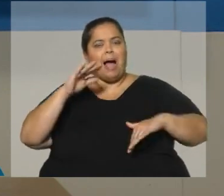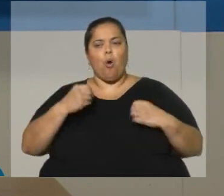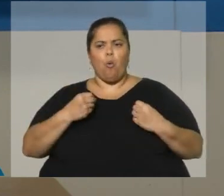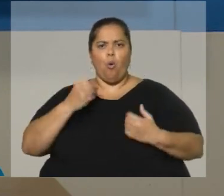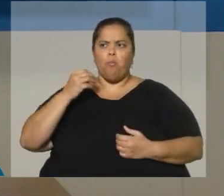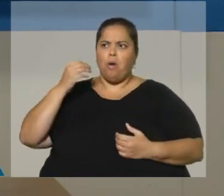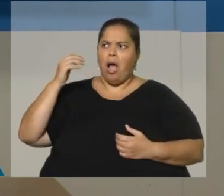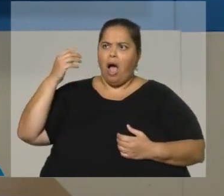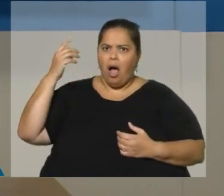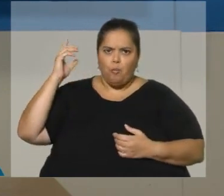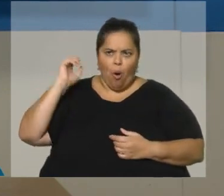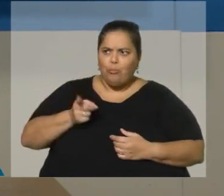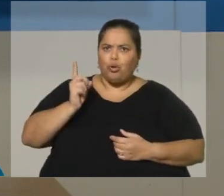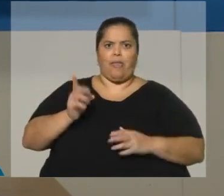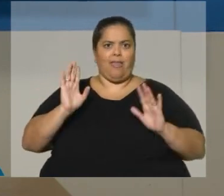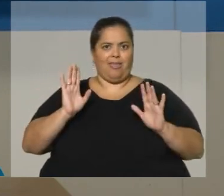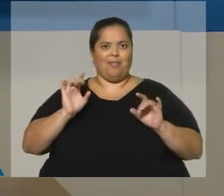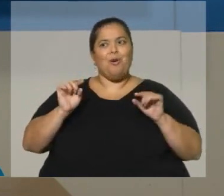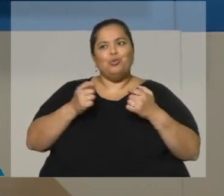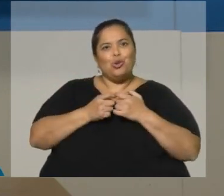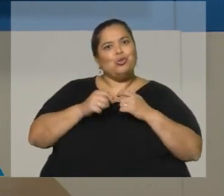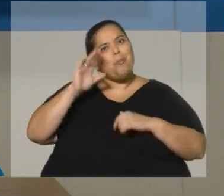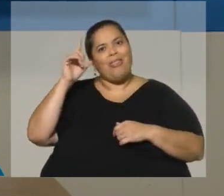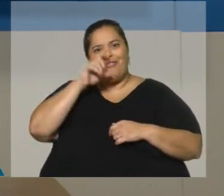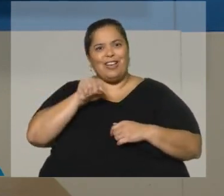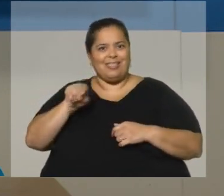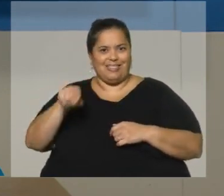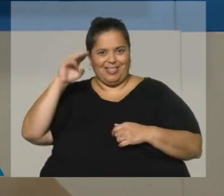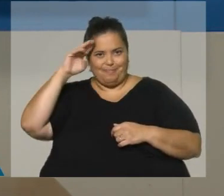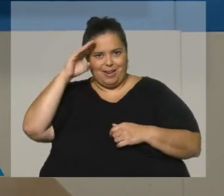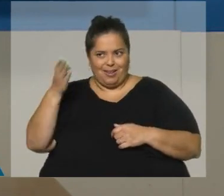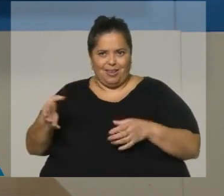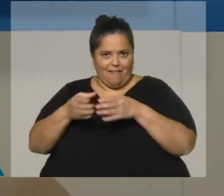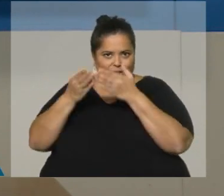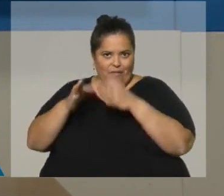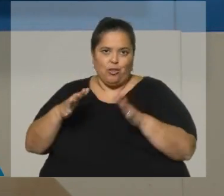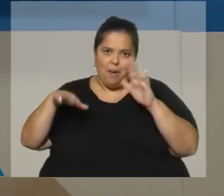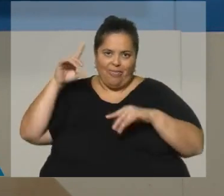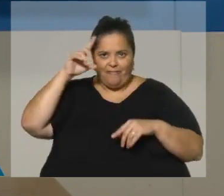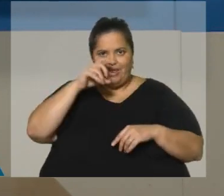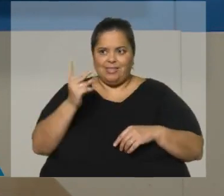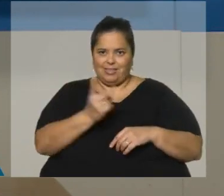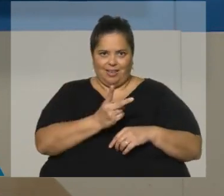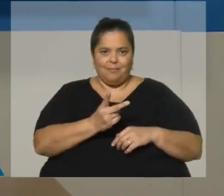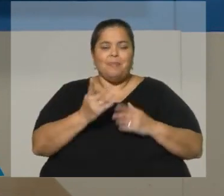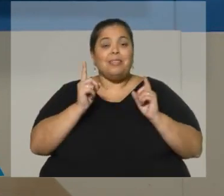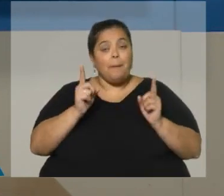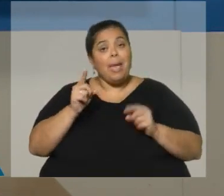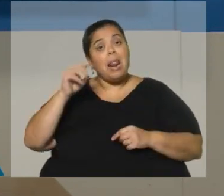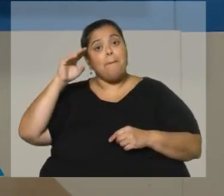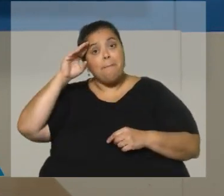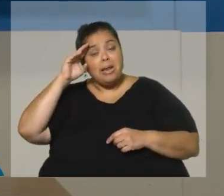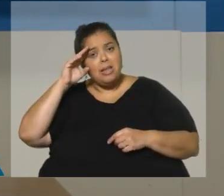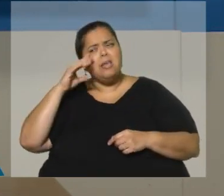su socio más difícil, claramente el senador Manini Ríos y el sector de Cabildo. Manini, por su lado, reafirmó también su